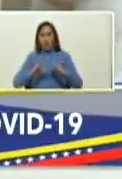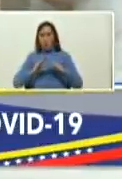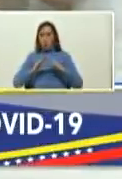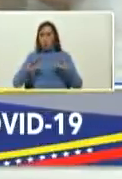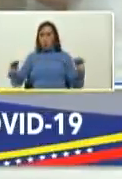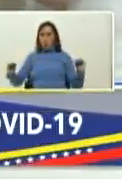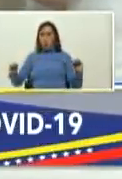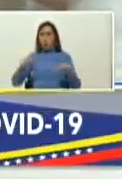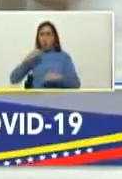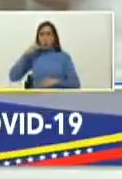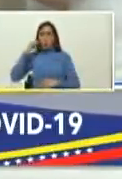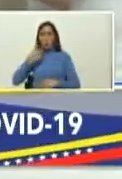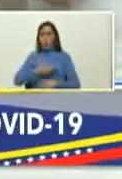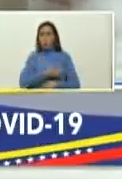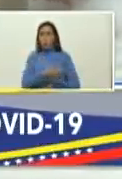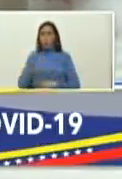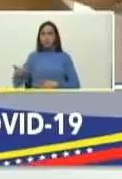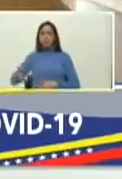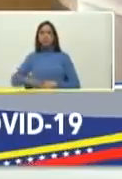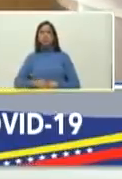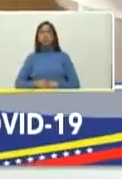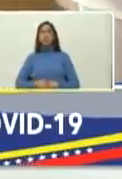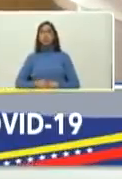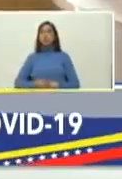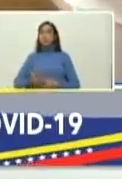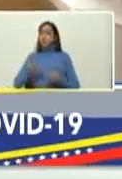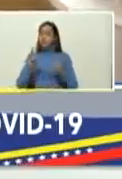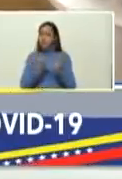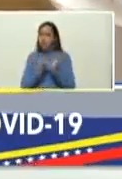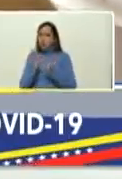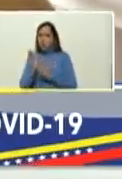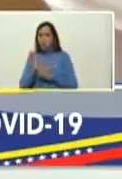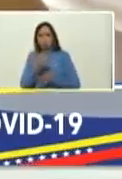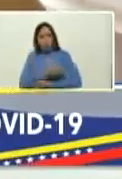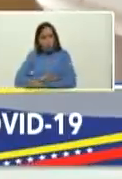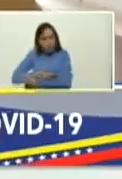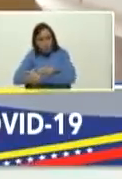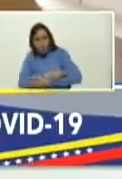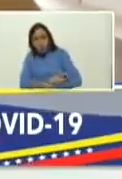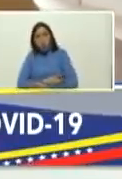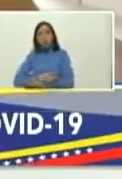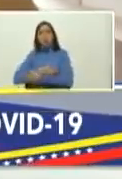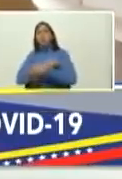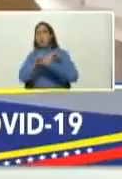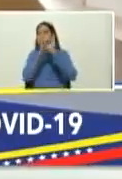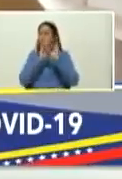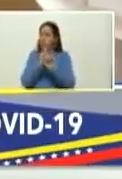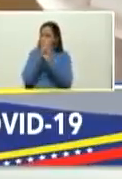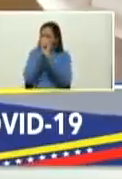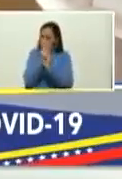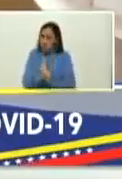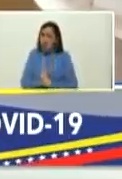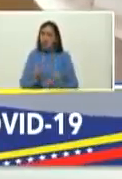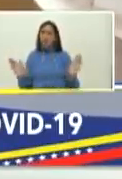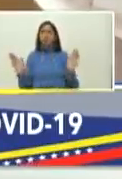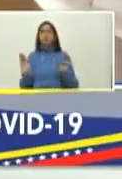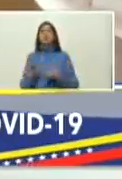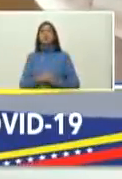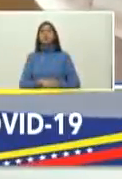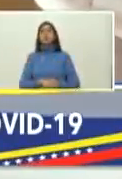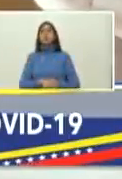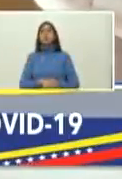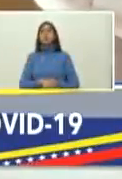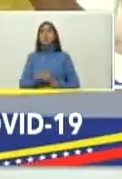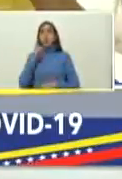y para todas esperar al niño Jesús al niño Dios con felicidad Ernesto Villegas conductor